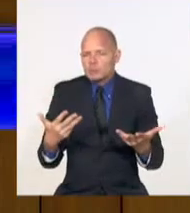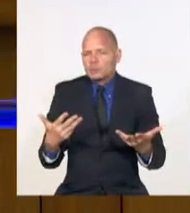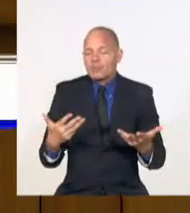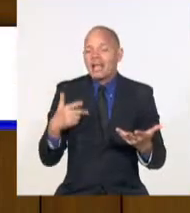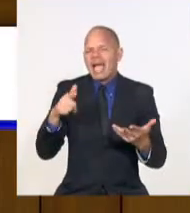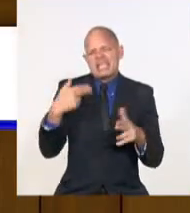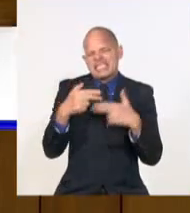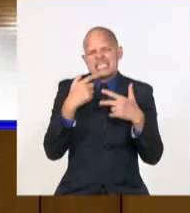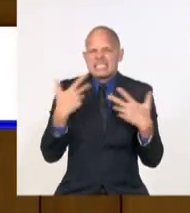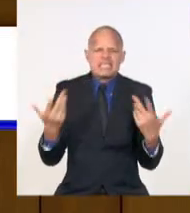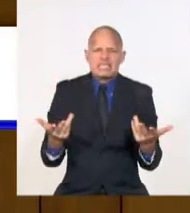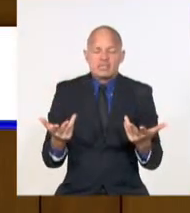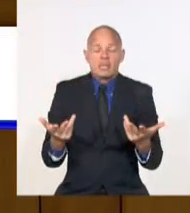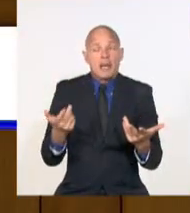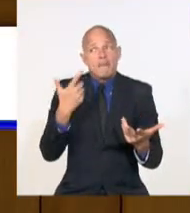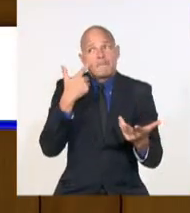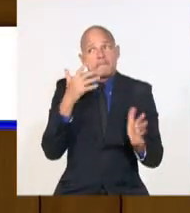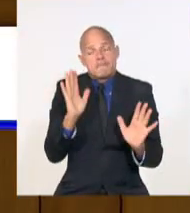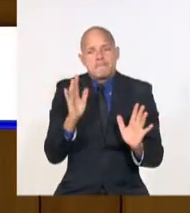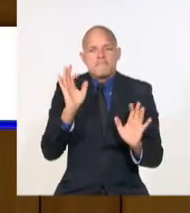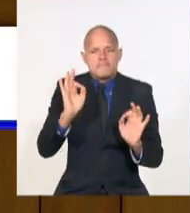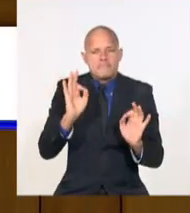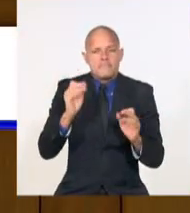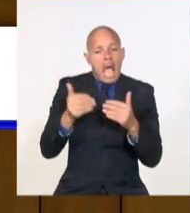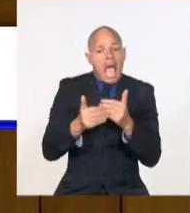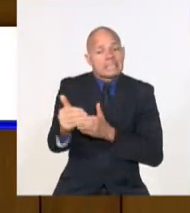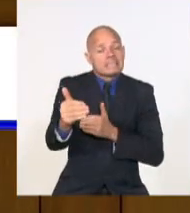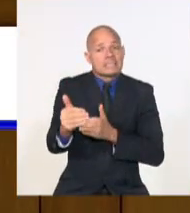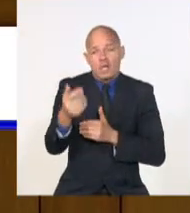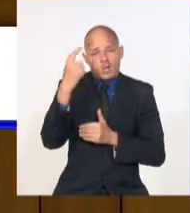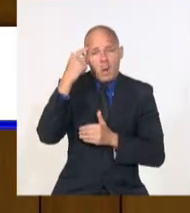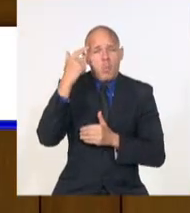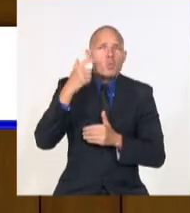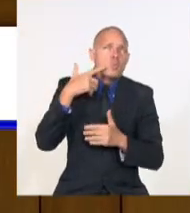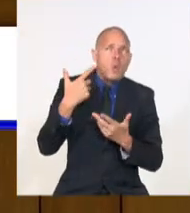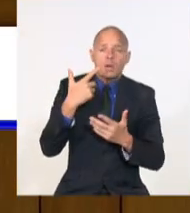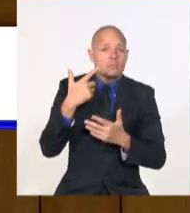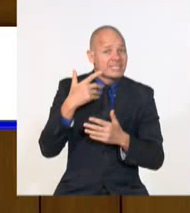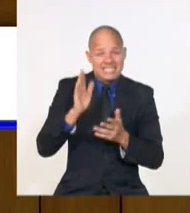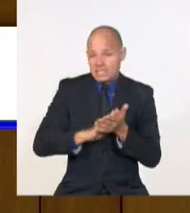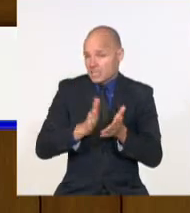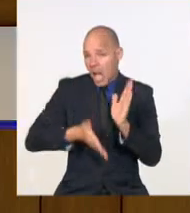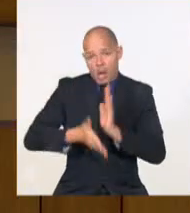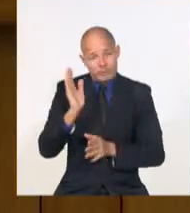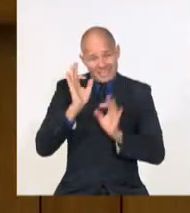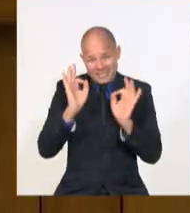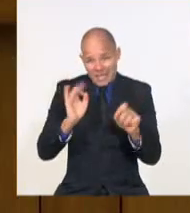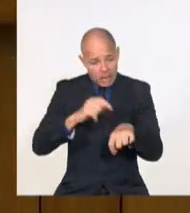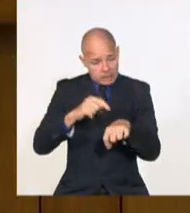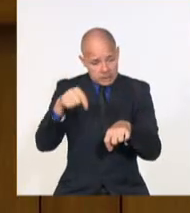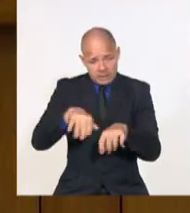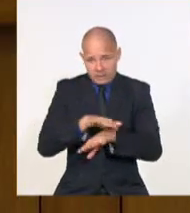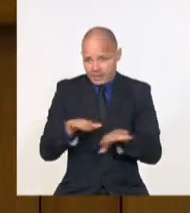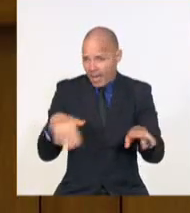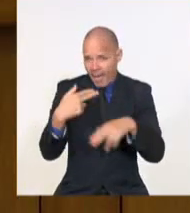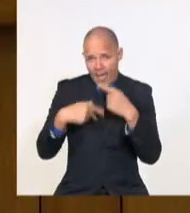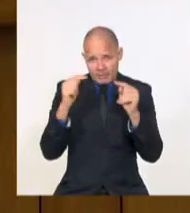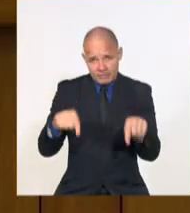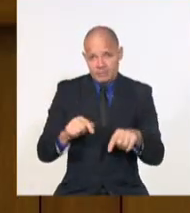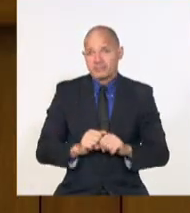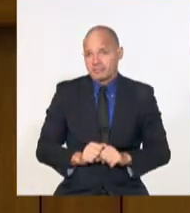Sabemos. ¿En qué tiempo? No tenemos más tiempo. salir al combate con esa